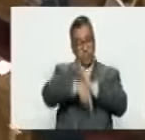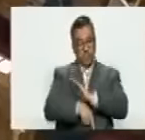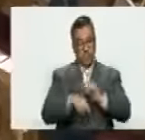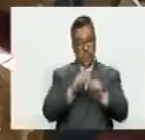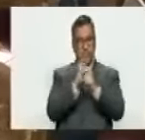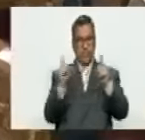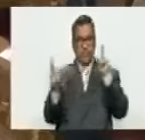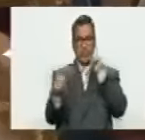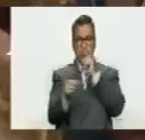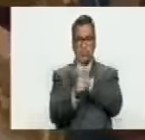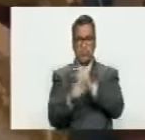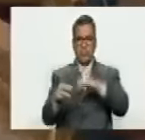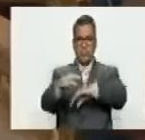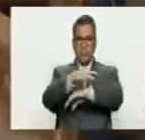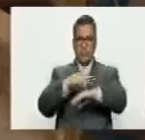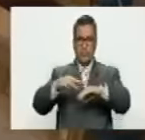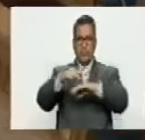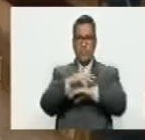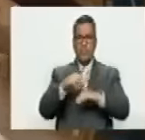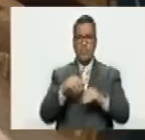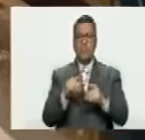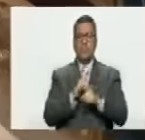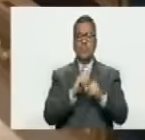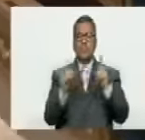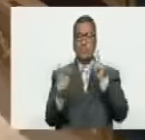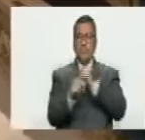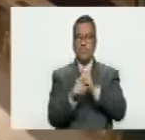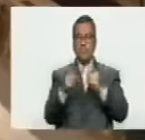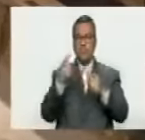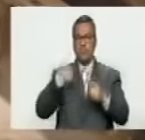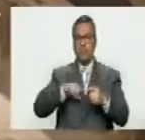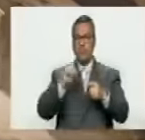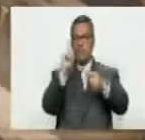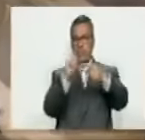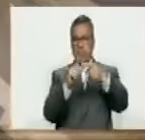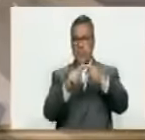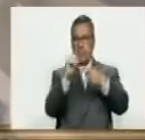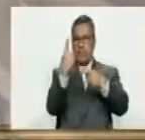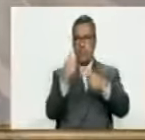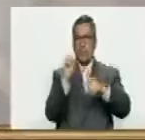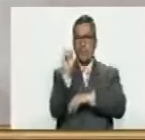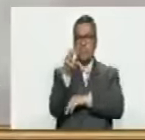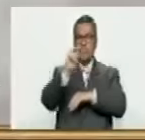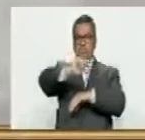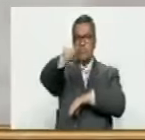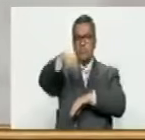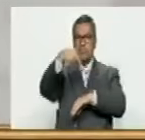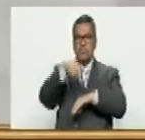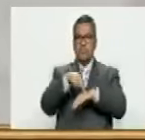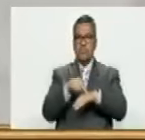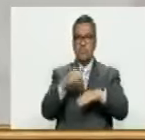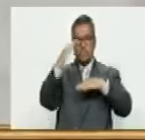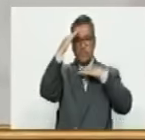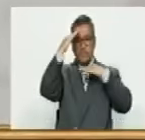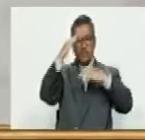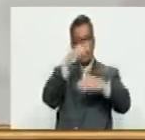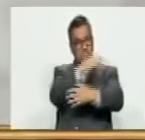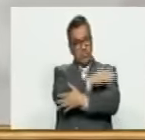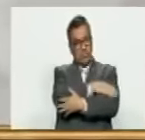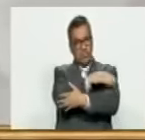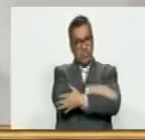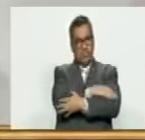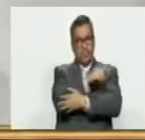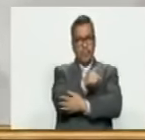gabinete ministerial. Primero, desde la Asamblea Nacional, saludar y felicitar